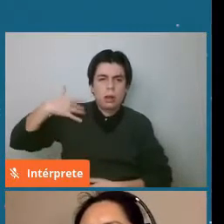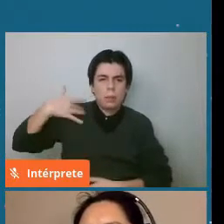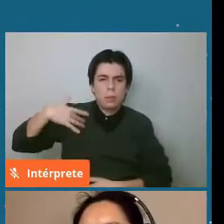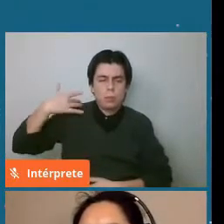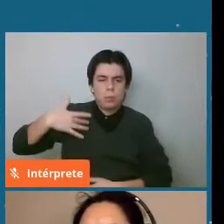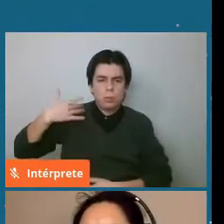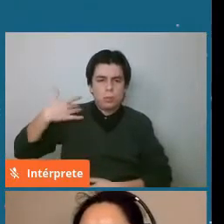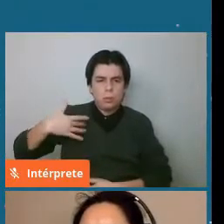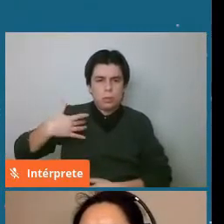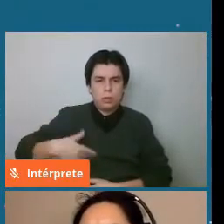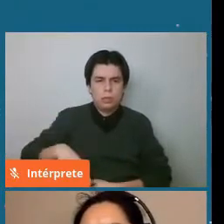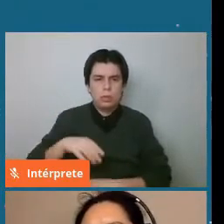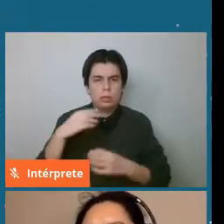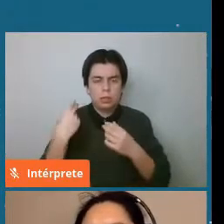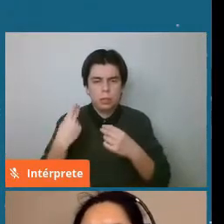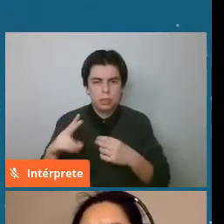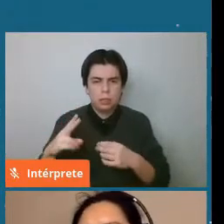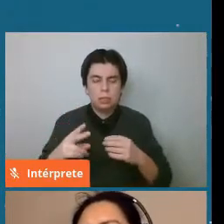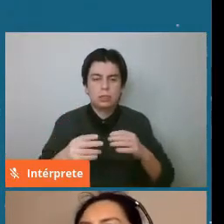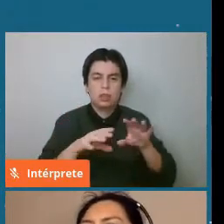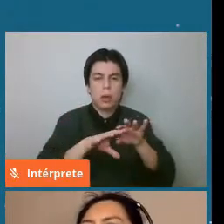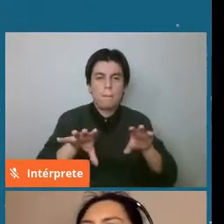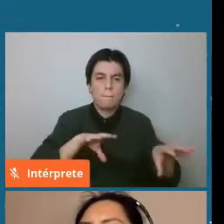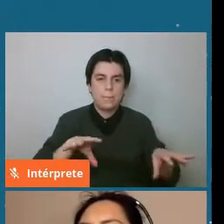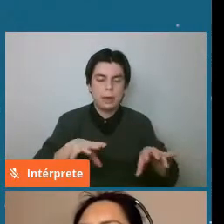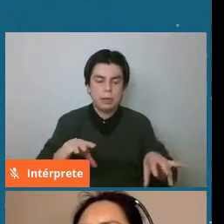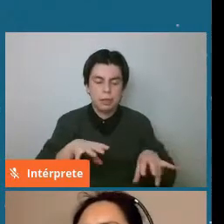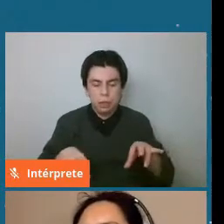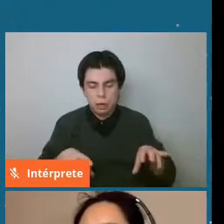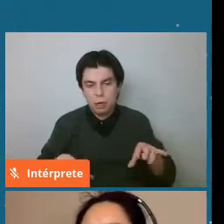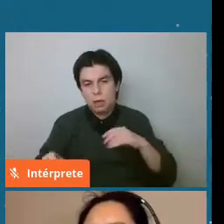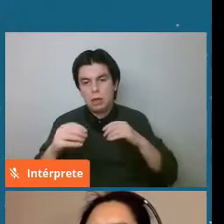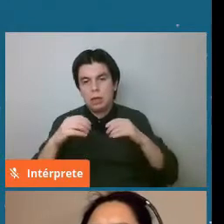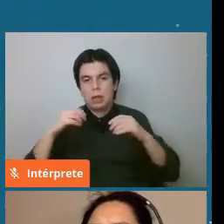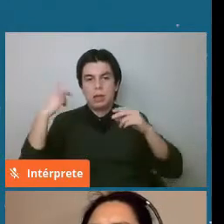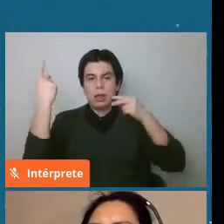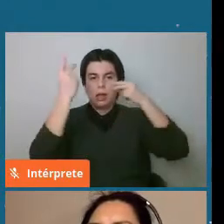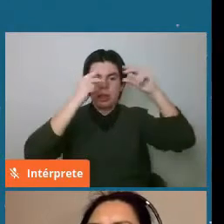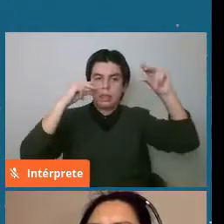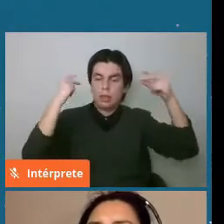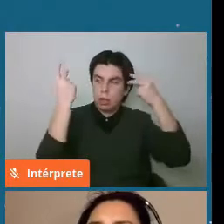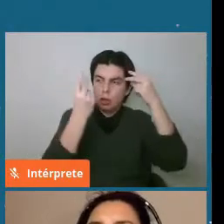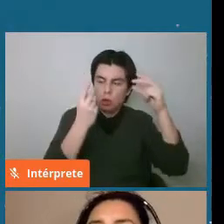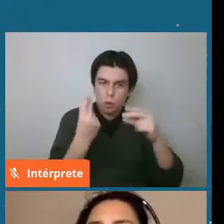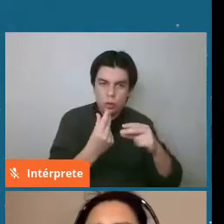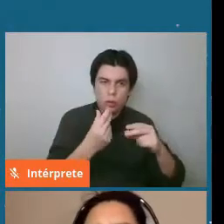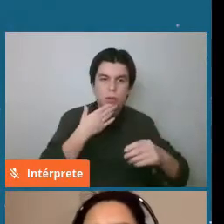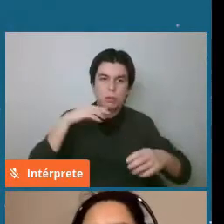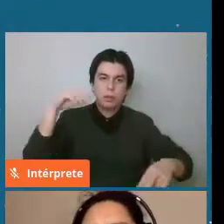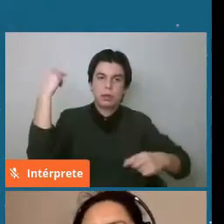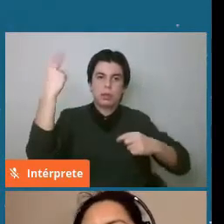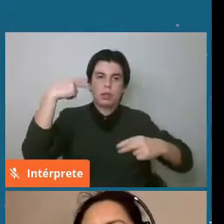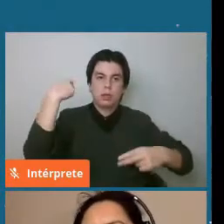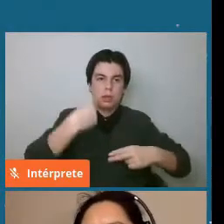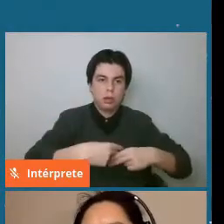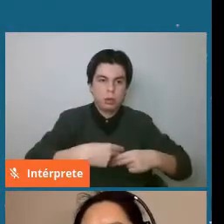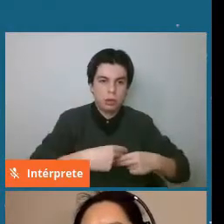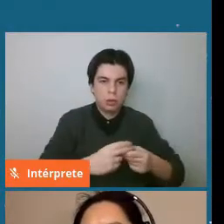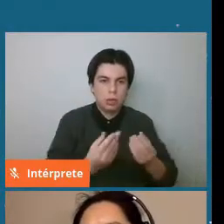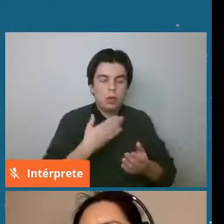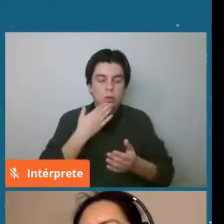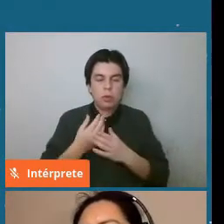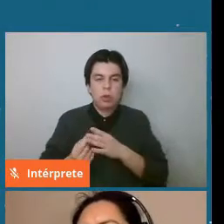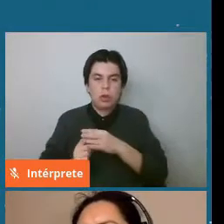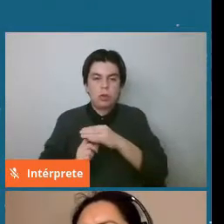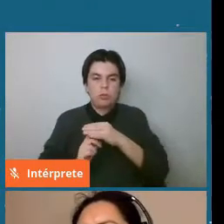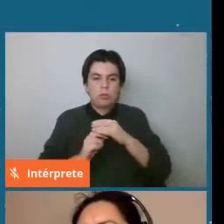estos materiales, los asteroides, los meteoritos, en la comprensión de procesos tempranos y en la evolución del sistema solar.